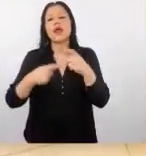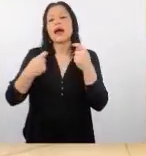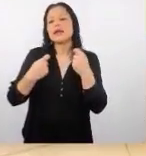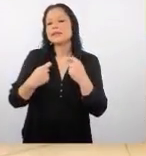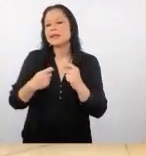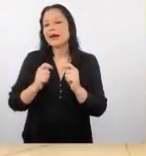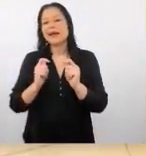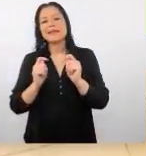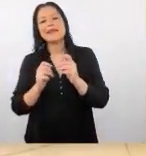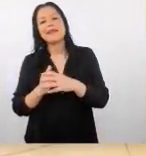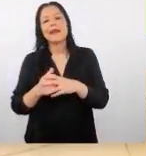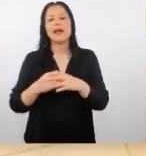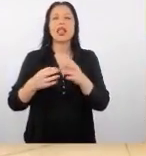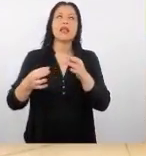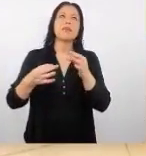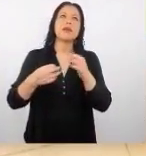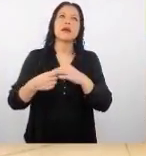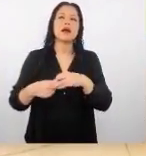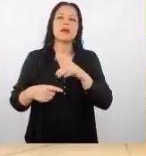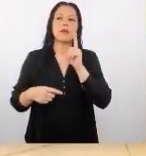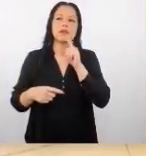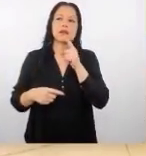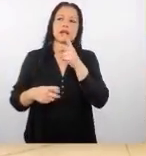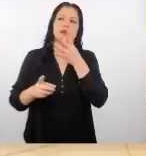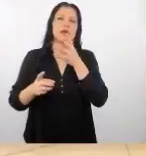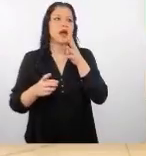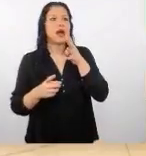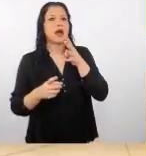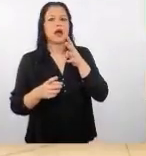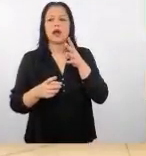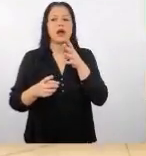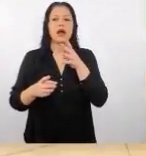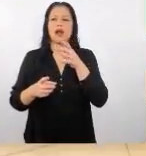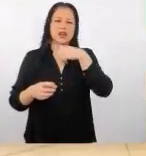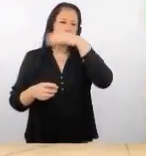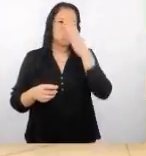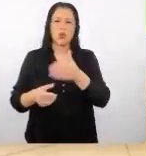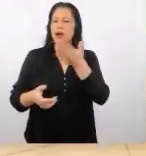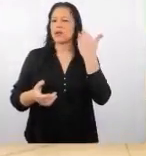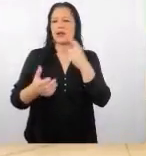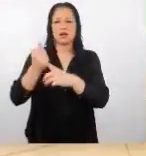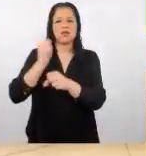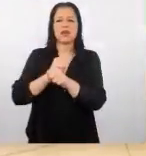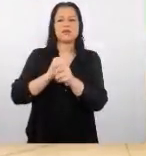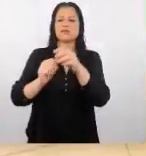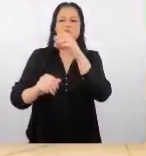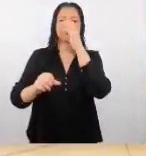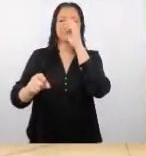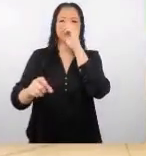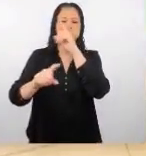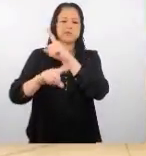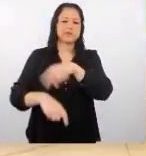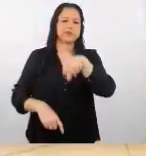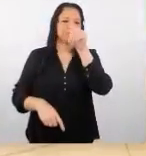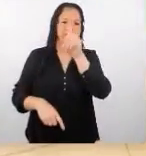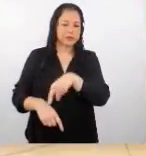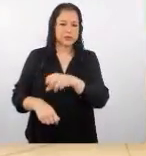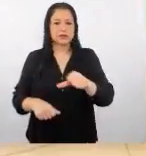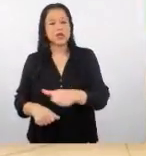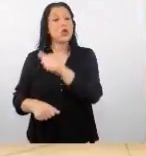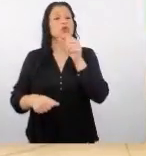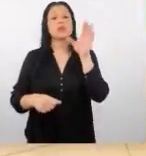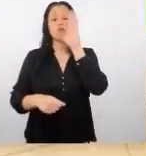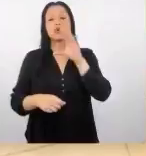darles pretextos al final ellos se enteran de la verdad ya no van a confiar en ustedes simplemente los van a vetar y la próxima vez tomarán otro